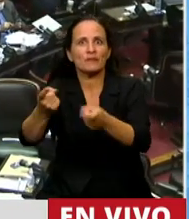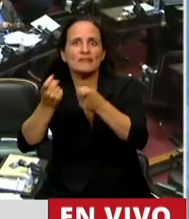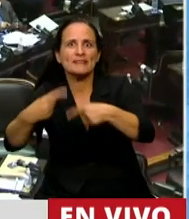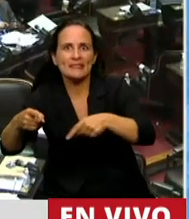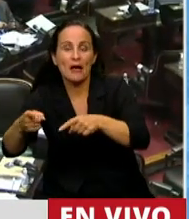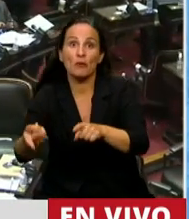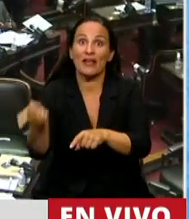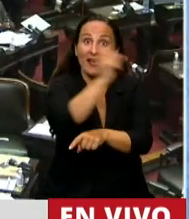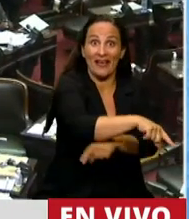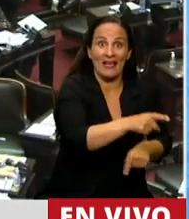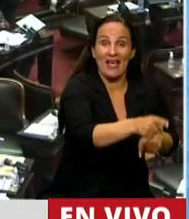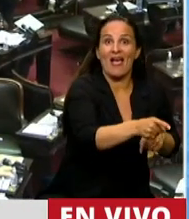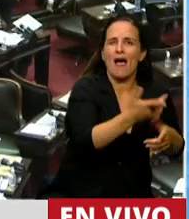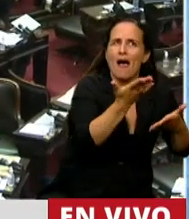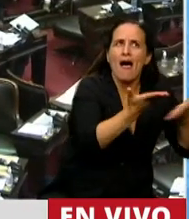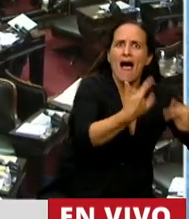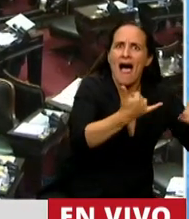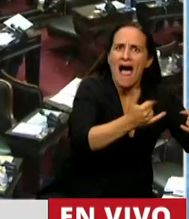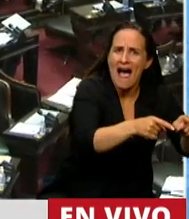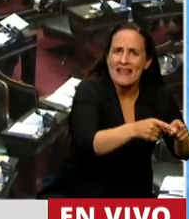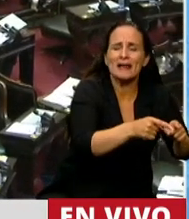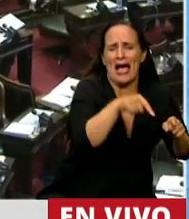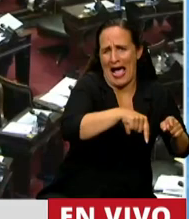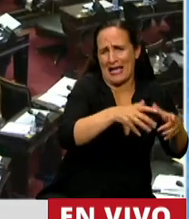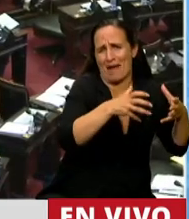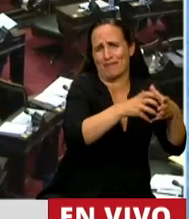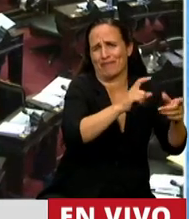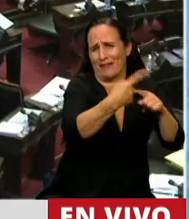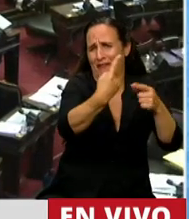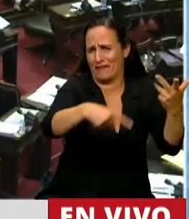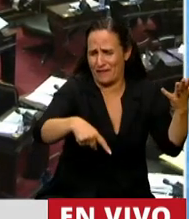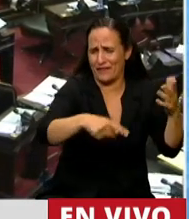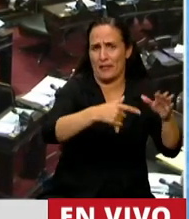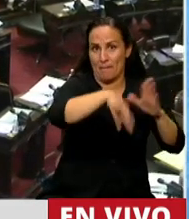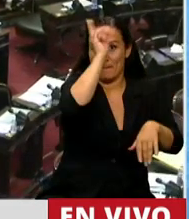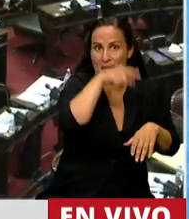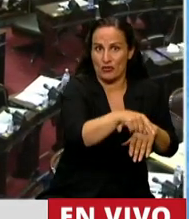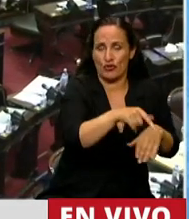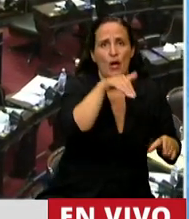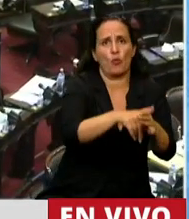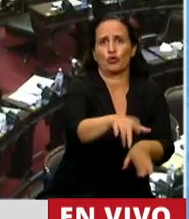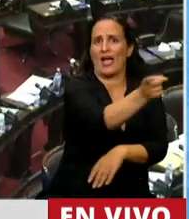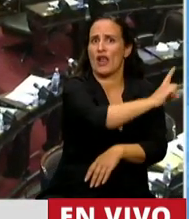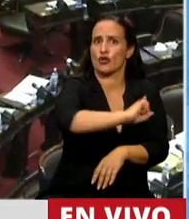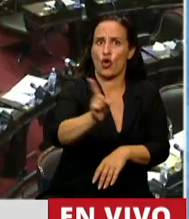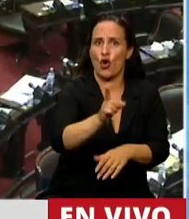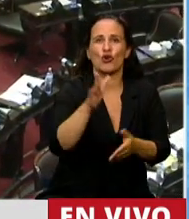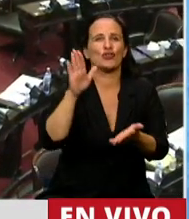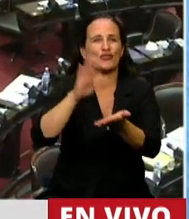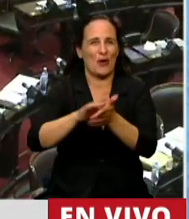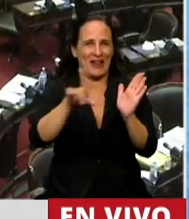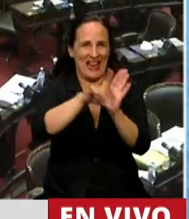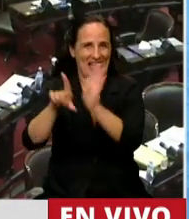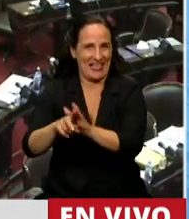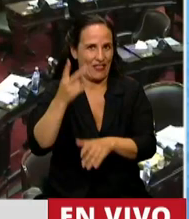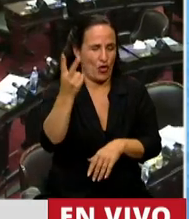¿qué sucedió? Acá hay bloques de muchos diputados y mayoritarios en la Cámara que votaron en contra del aporte extraordinario